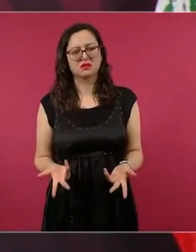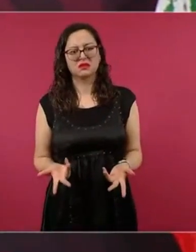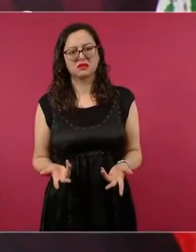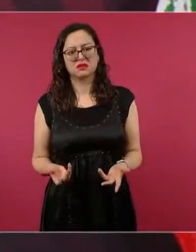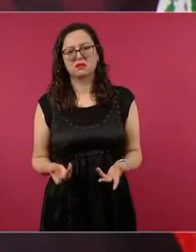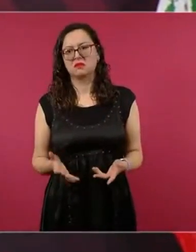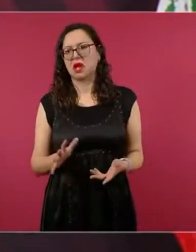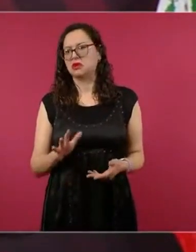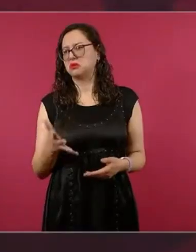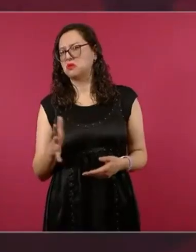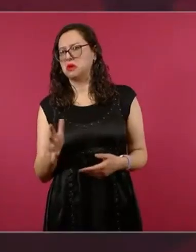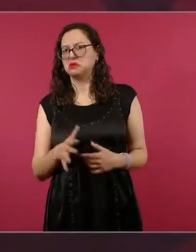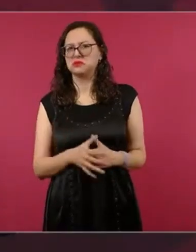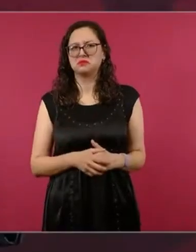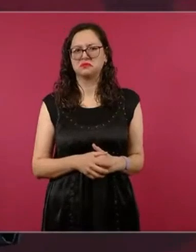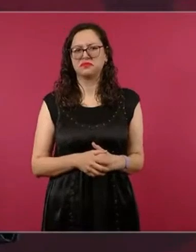millones,